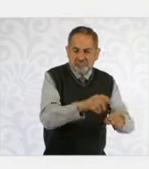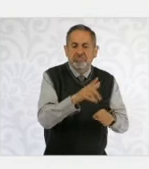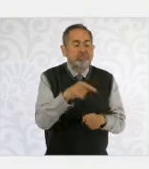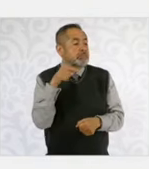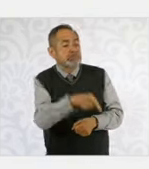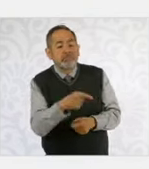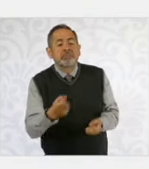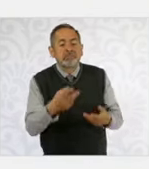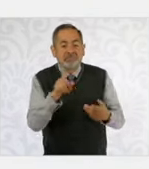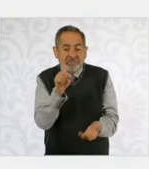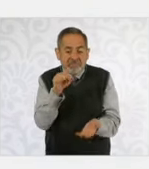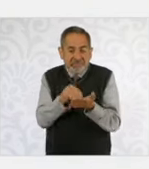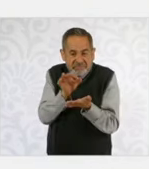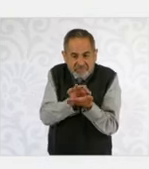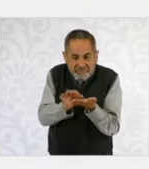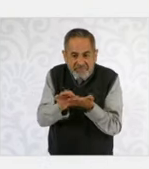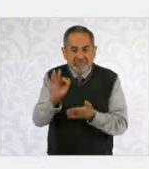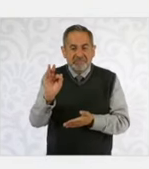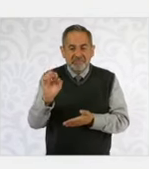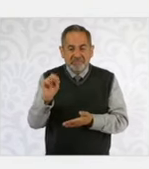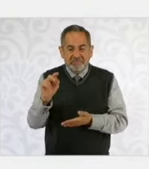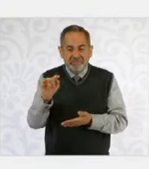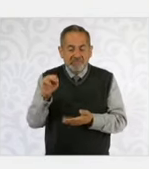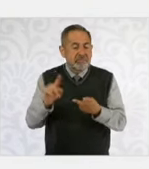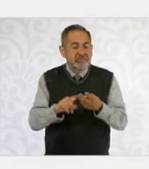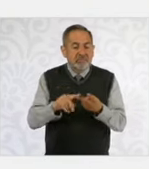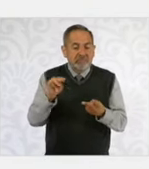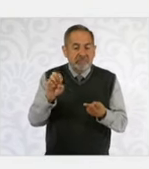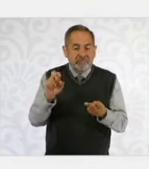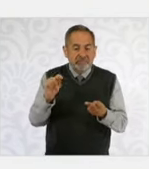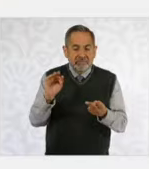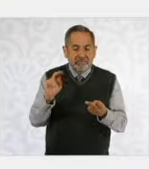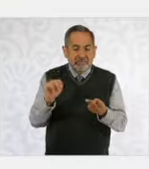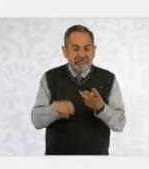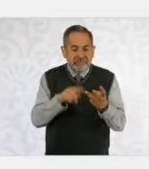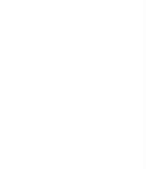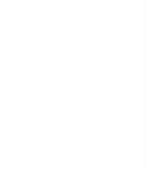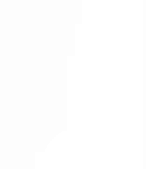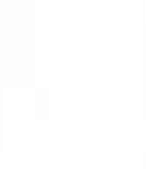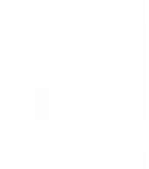aseguraron también mil pastillas de fentanilo, mil dosis de metanfetamina y un arma larga.